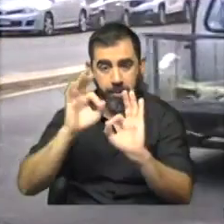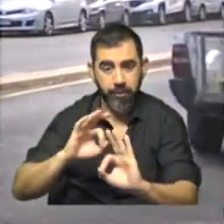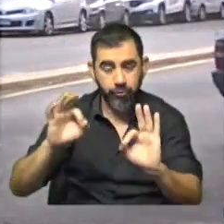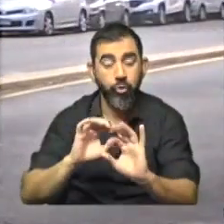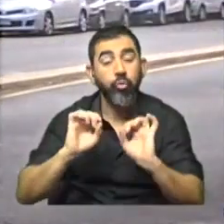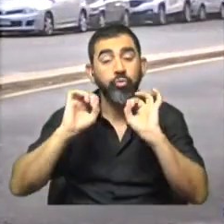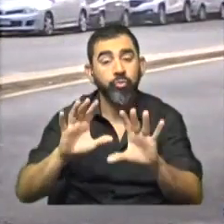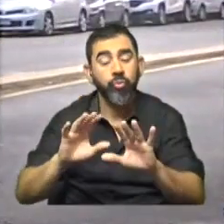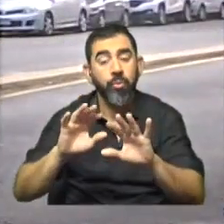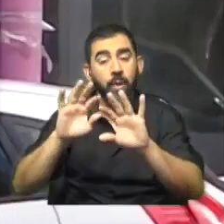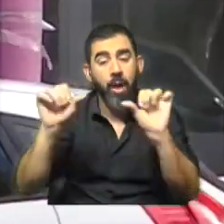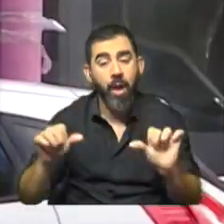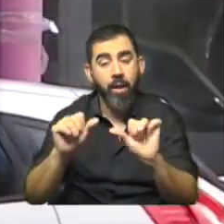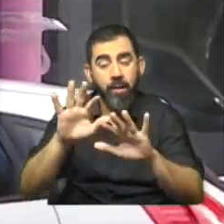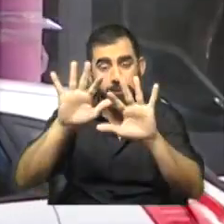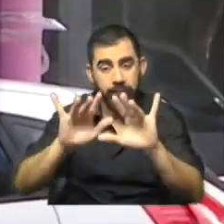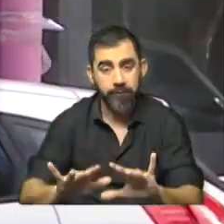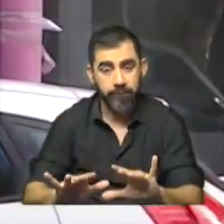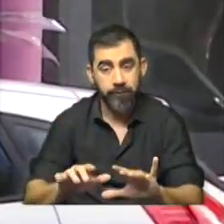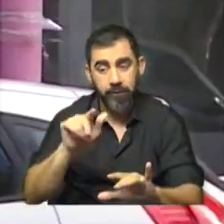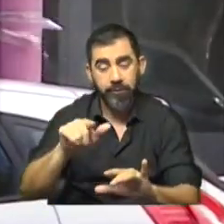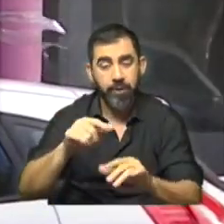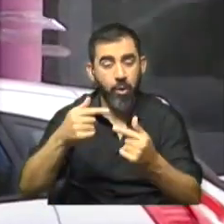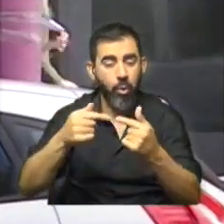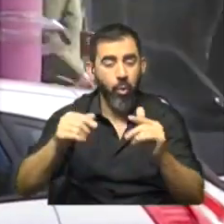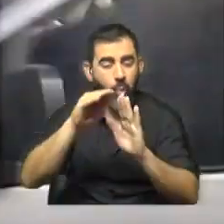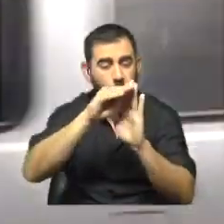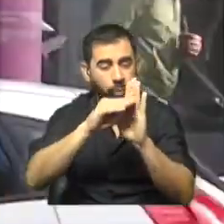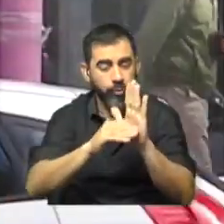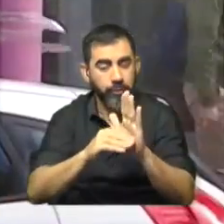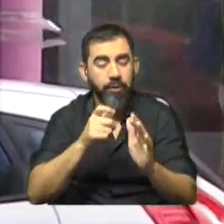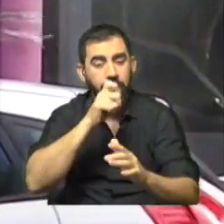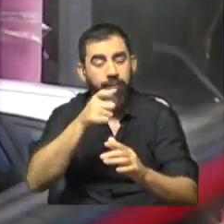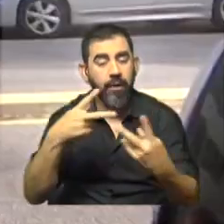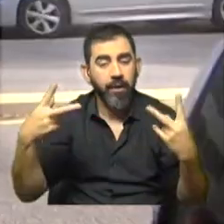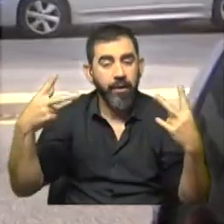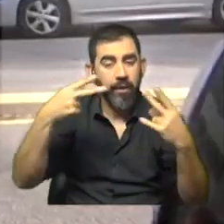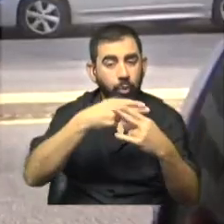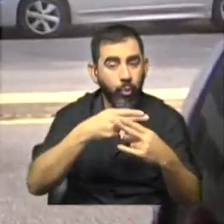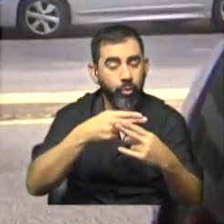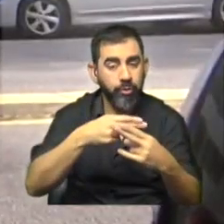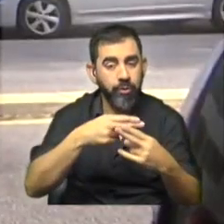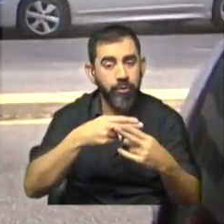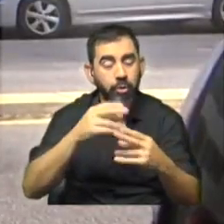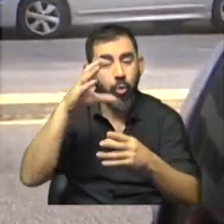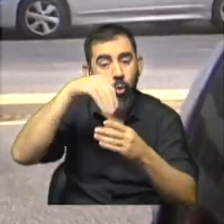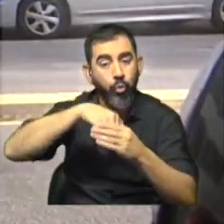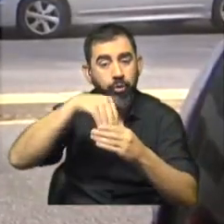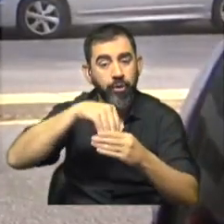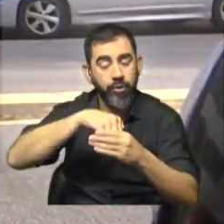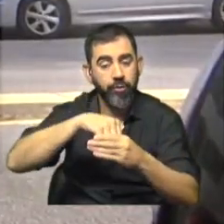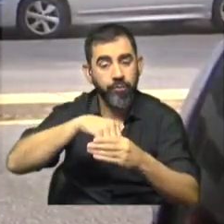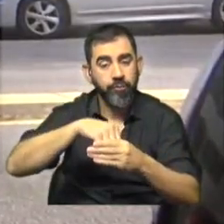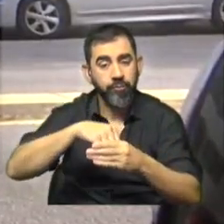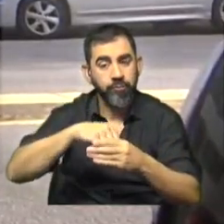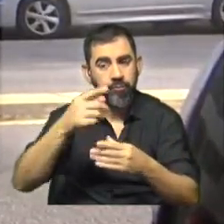solamente para elaborar mallas. Y esas mallas, en realidad, implican un recorte notable en los contenidos. Entonces, hay como